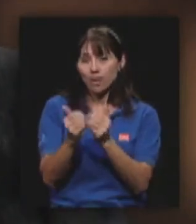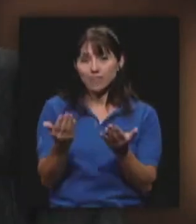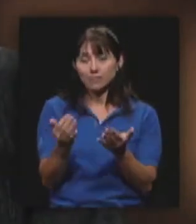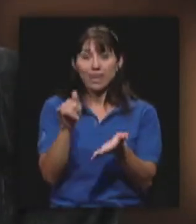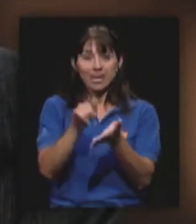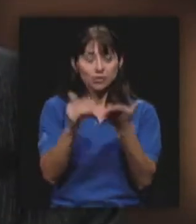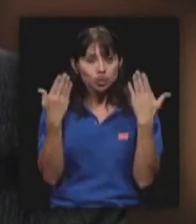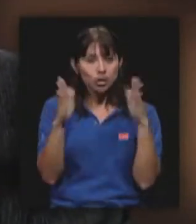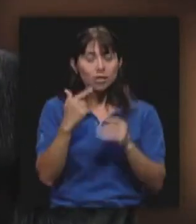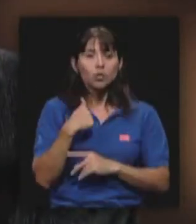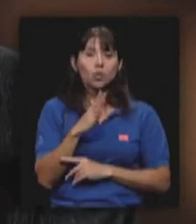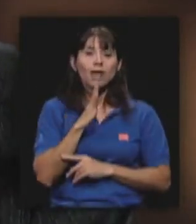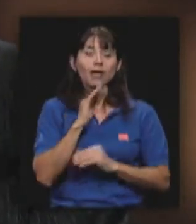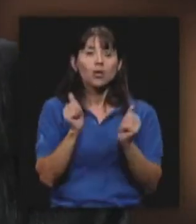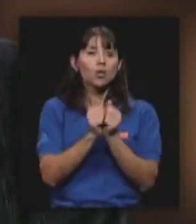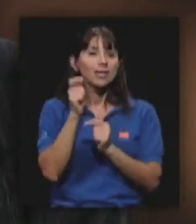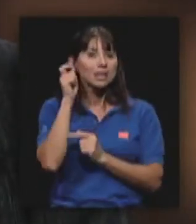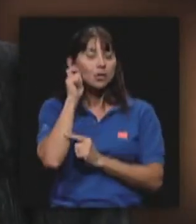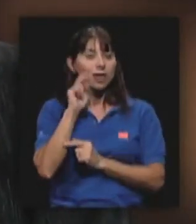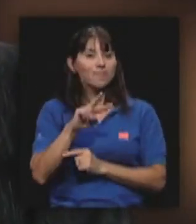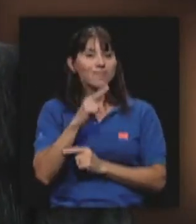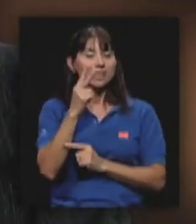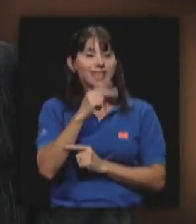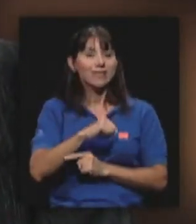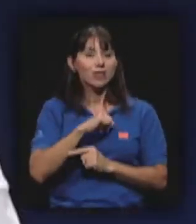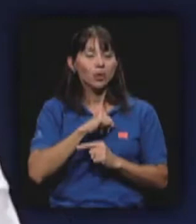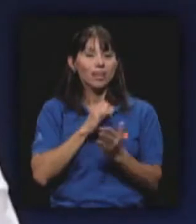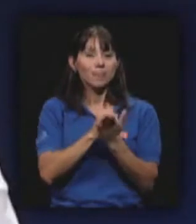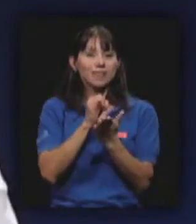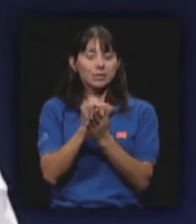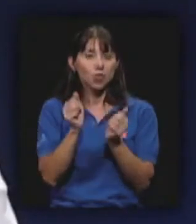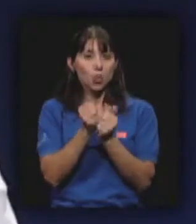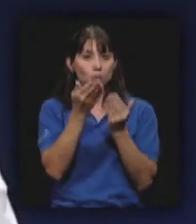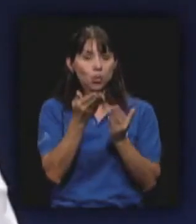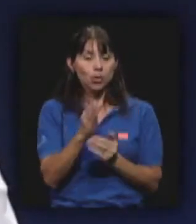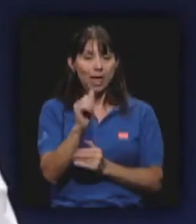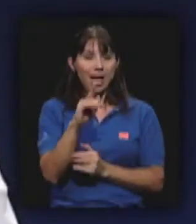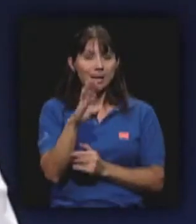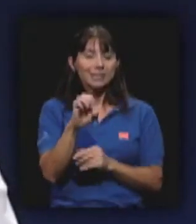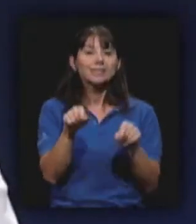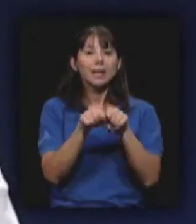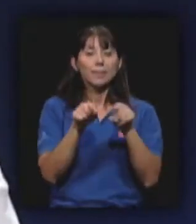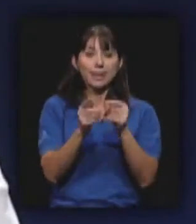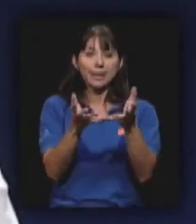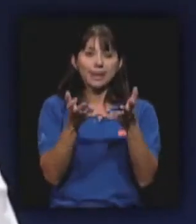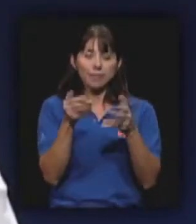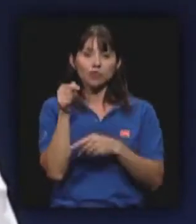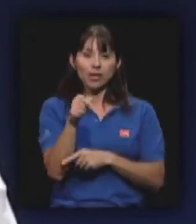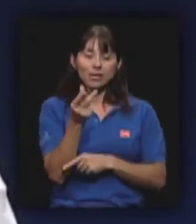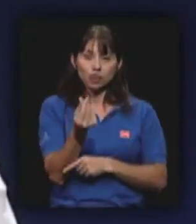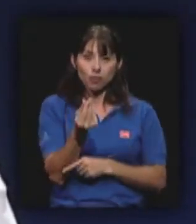yo lo he conversado con la señora vicerrectora de investigación, con doña Alice, queremos también que esos